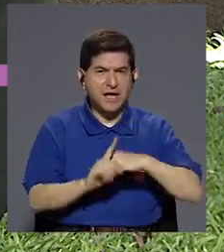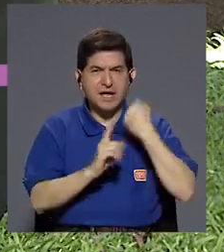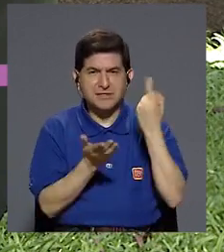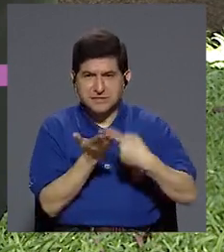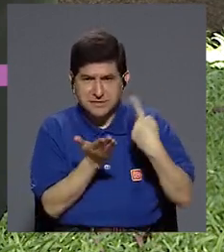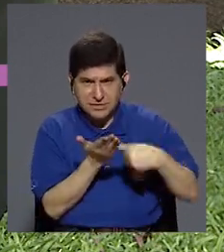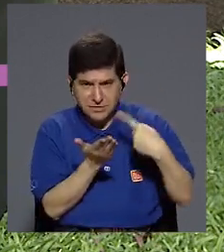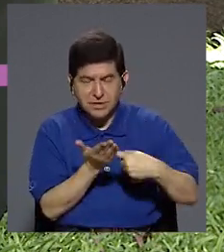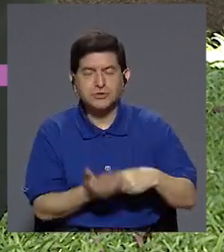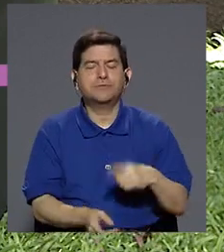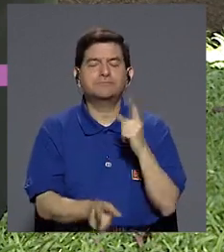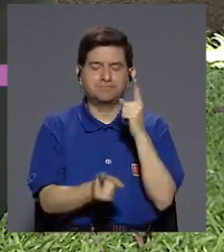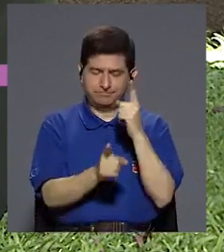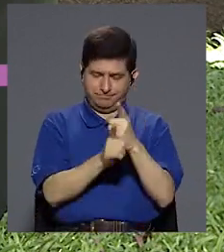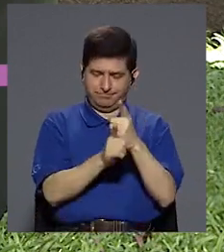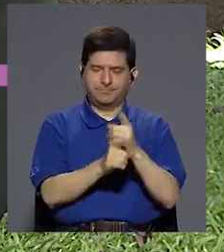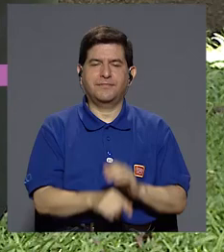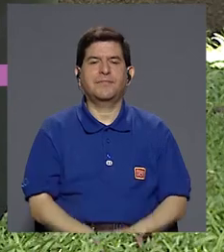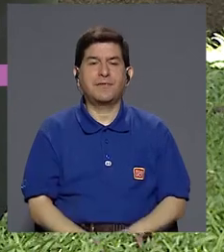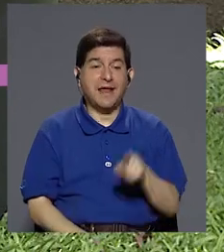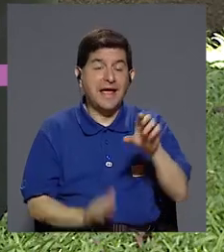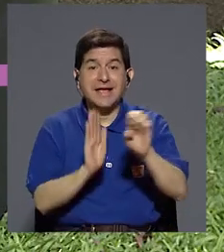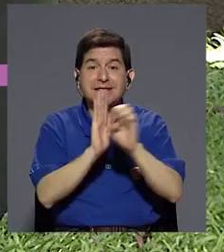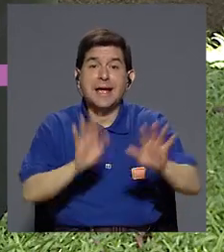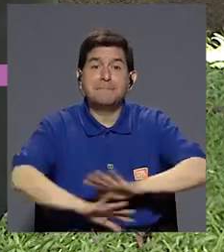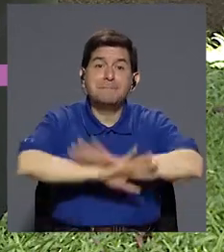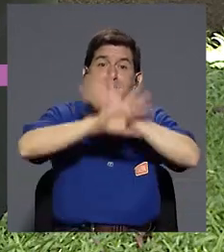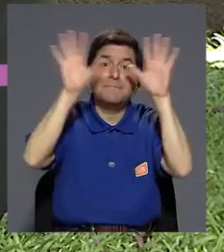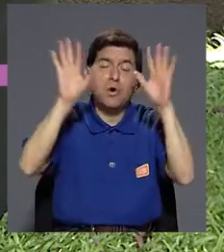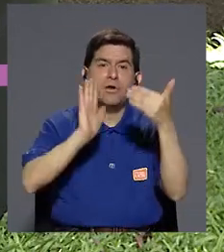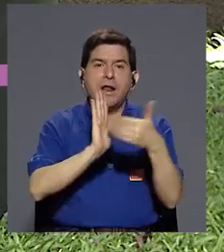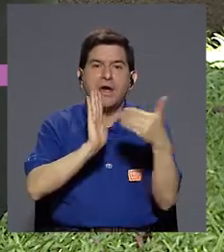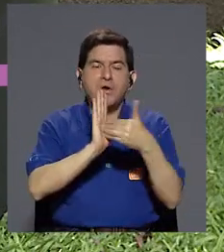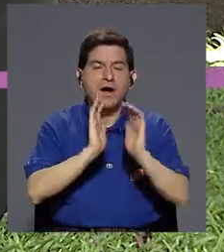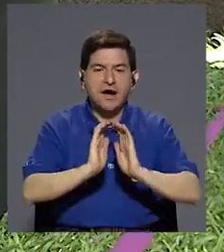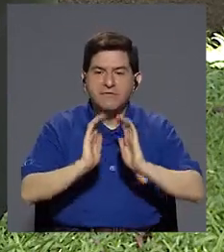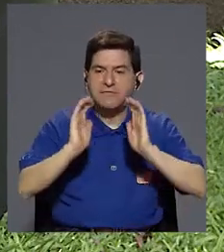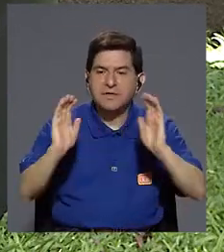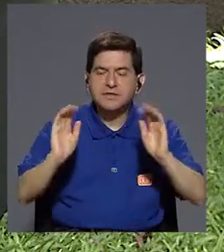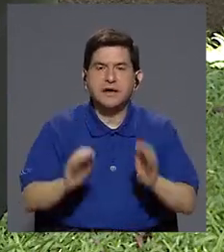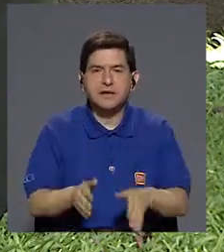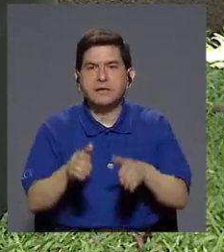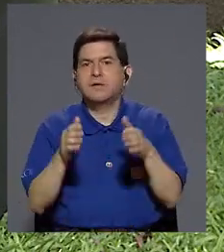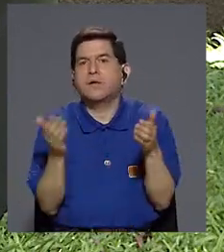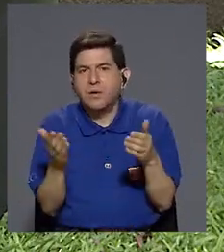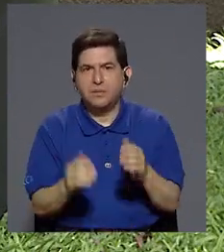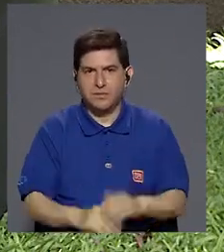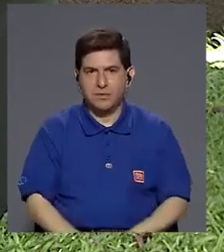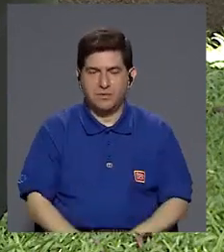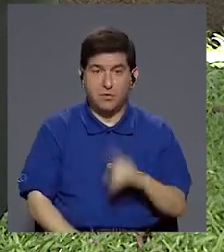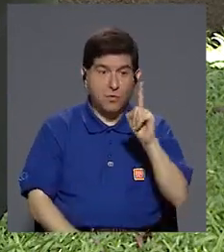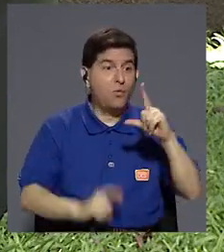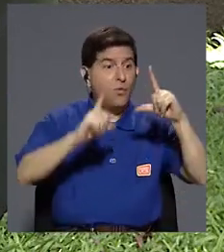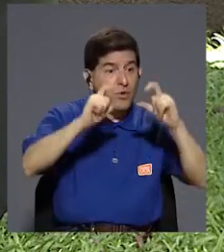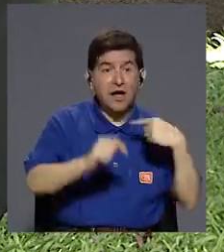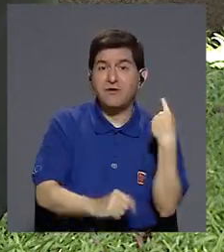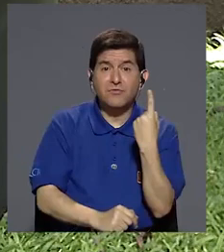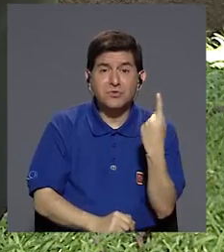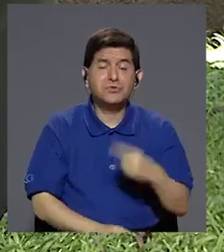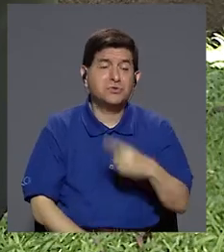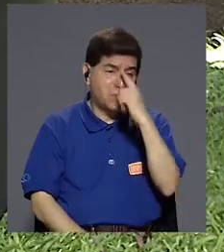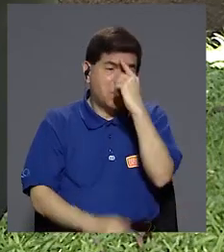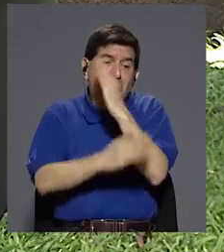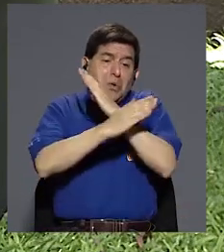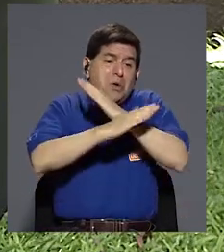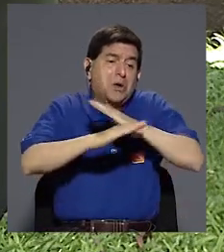Exactamente. Entonces, eso es un ejemplo claro de cómo podría afectarle a ese niño o a esa niña. Una fotografía inocente,